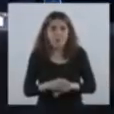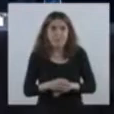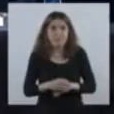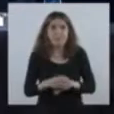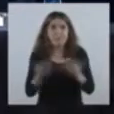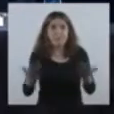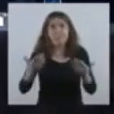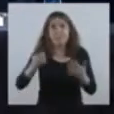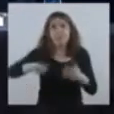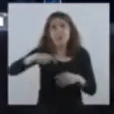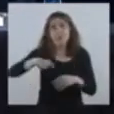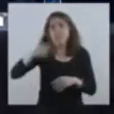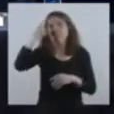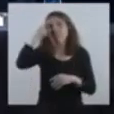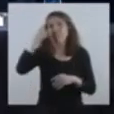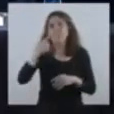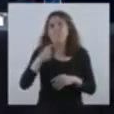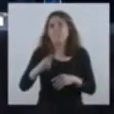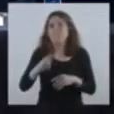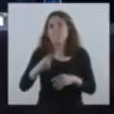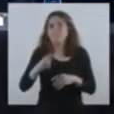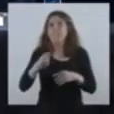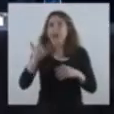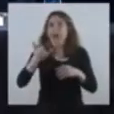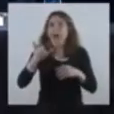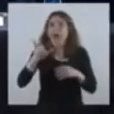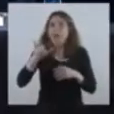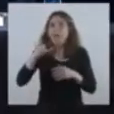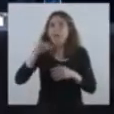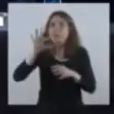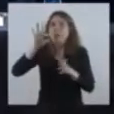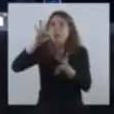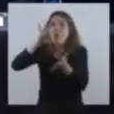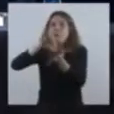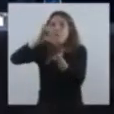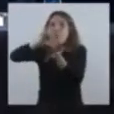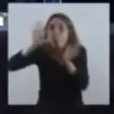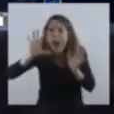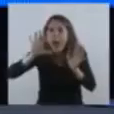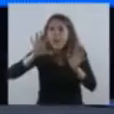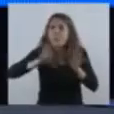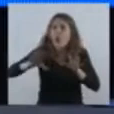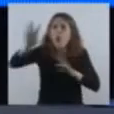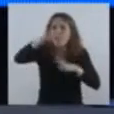Hemos observado que hay lugares concretos en todas las provincias,